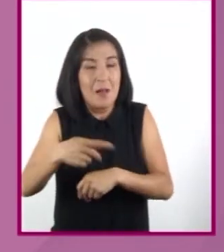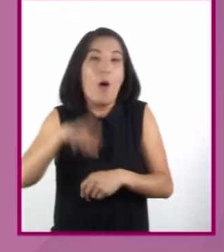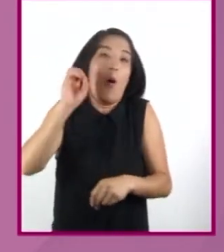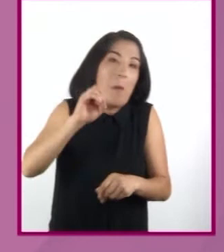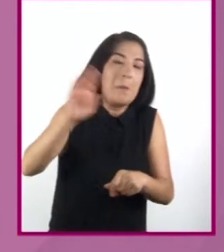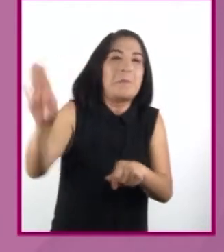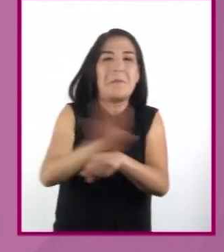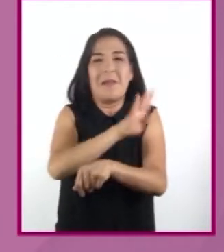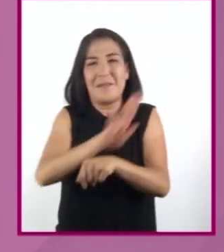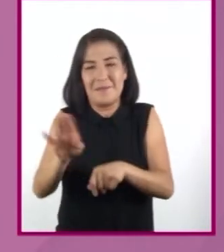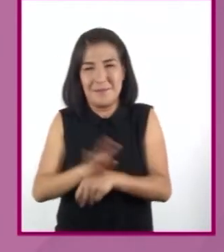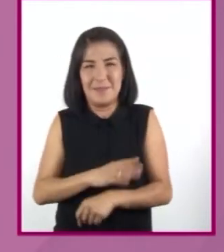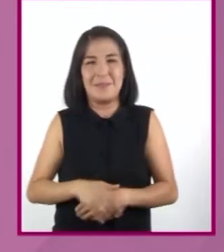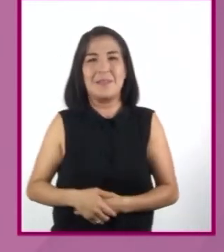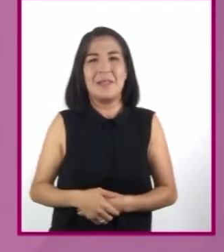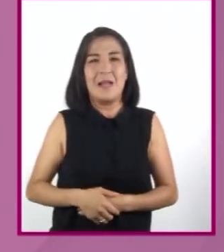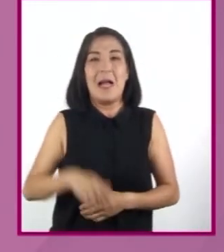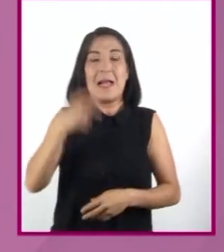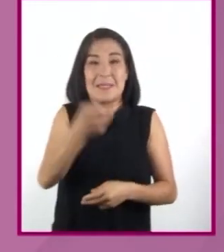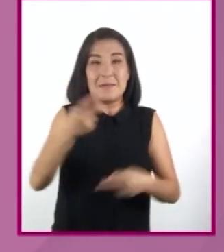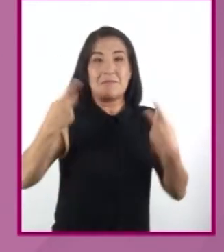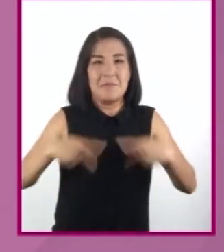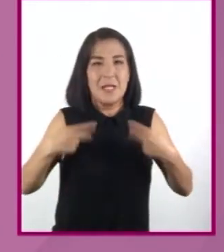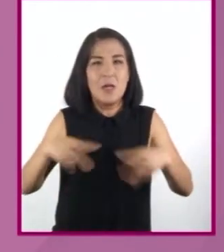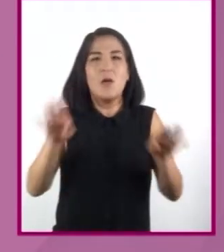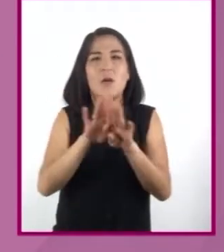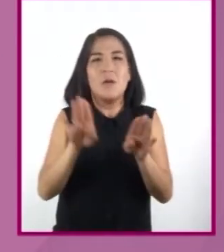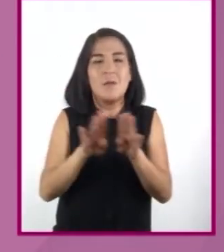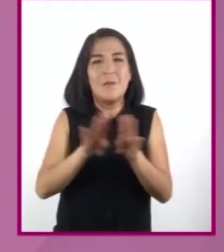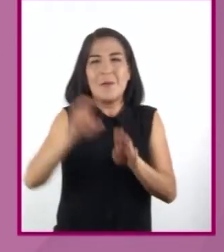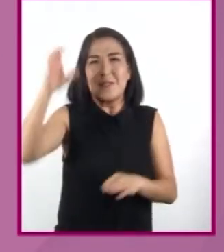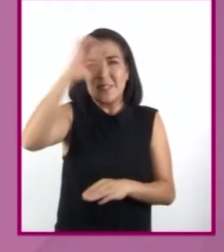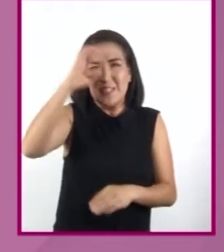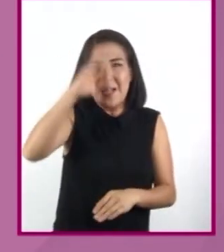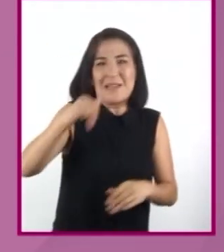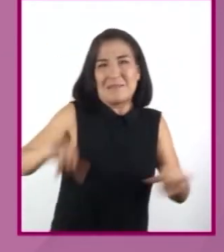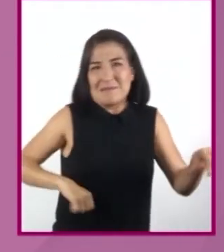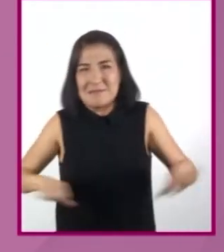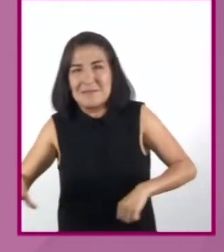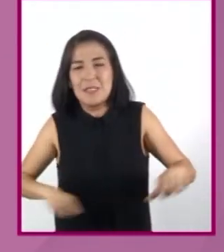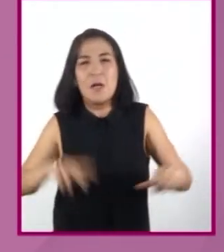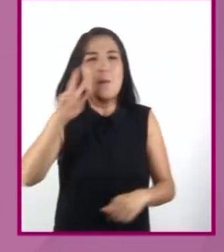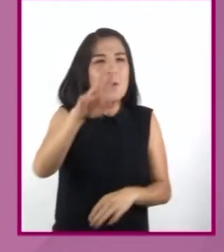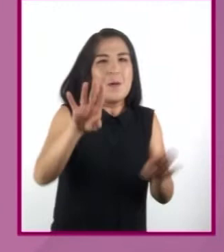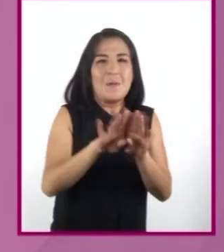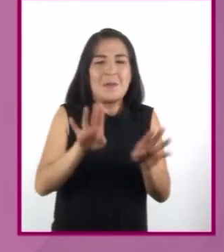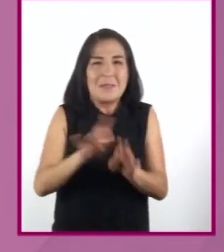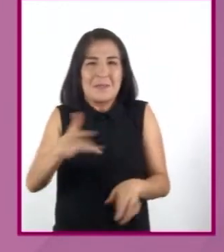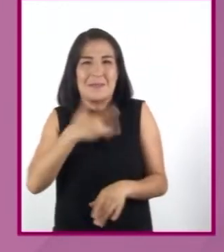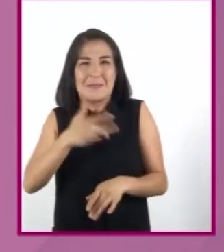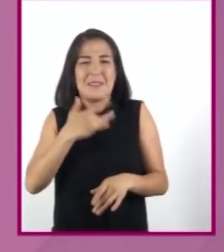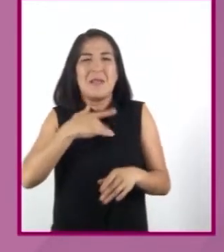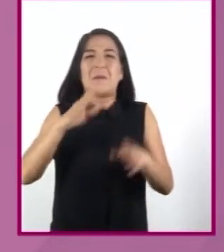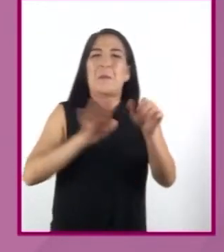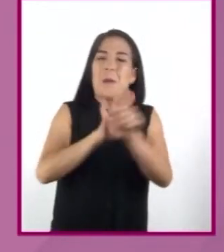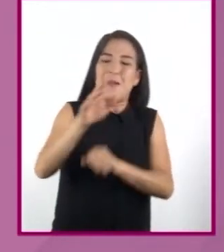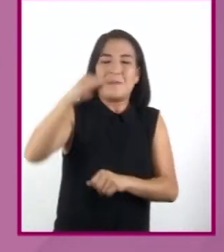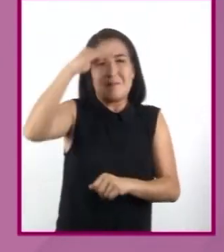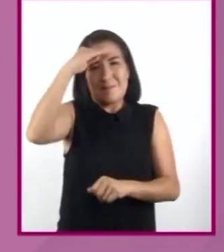beneficios. Los personajes de ciencia ficción se ven enfrentados a los siguientes dilemas.